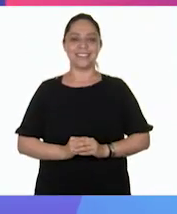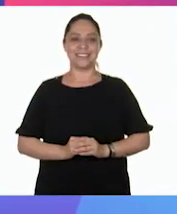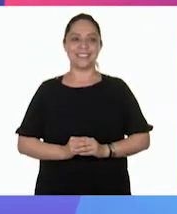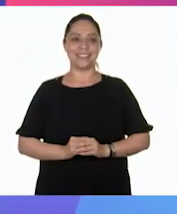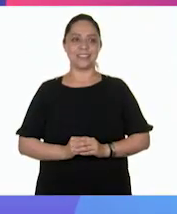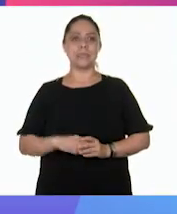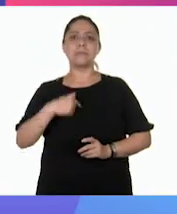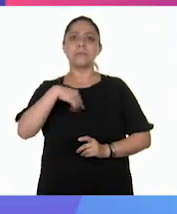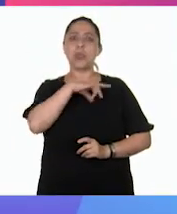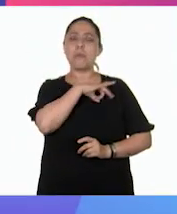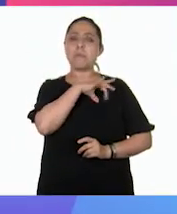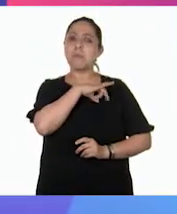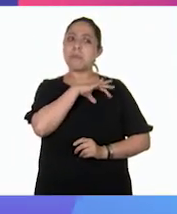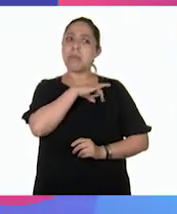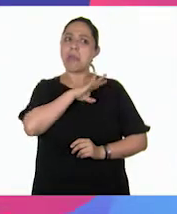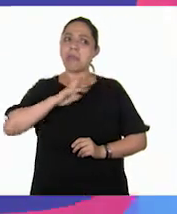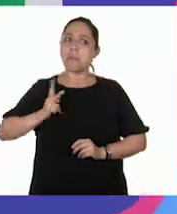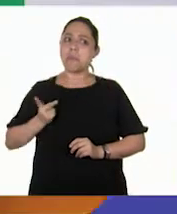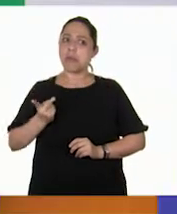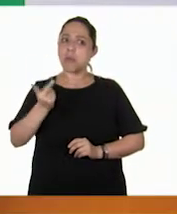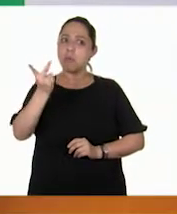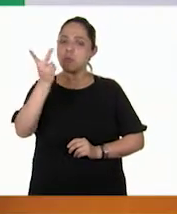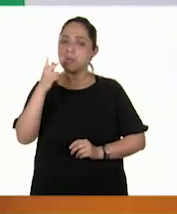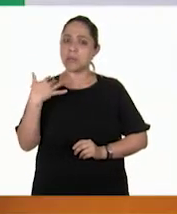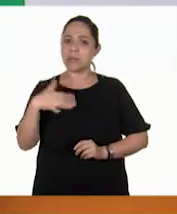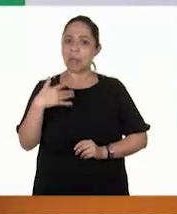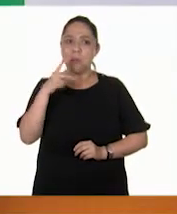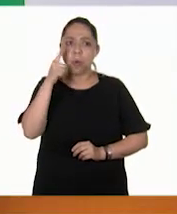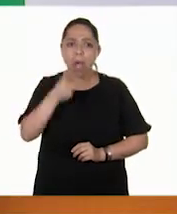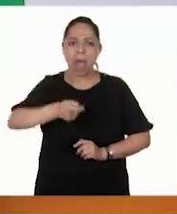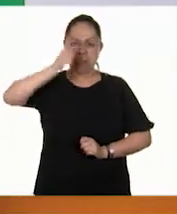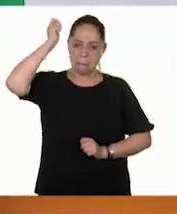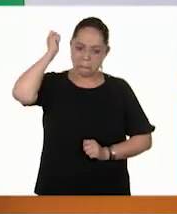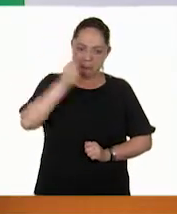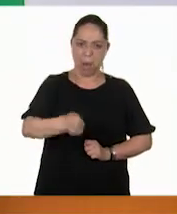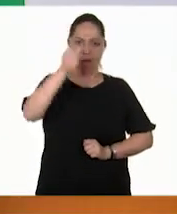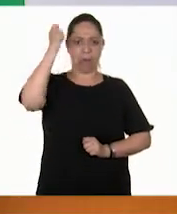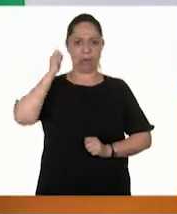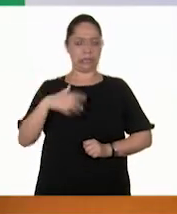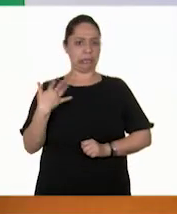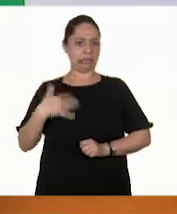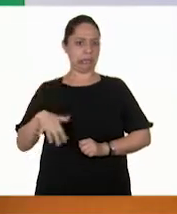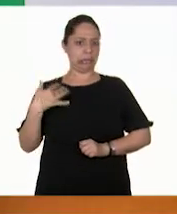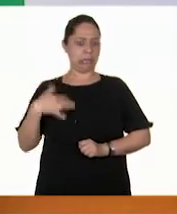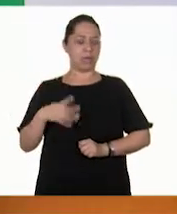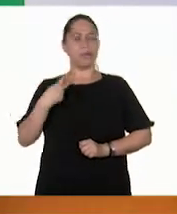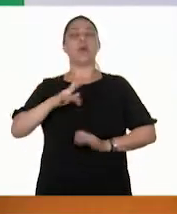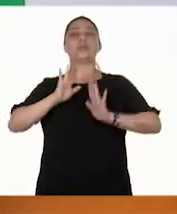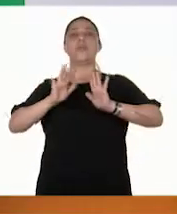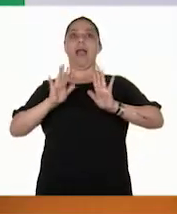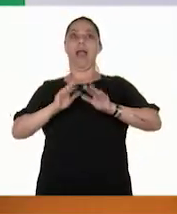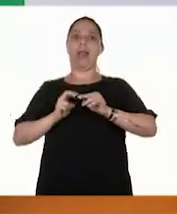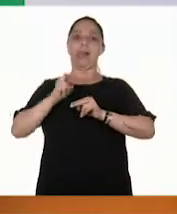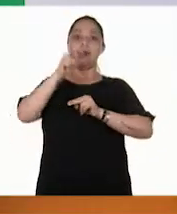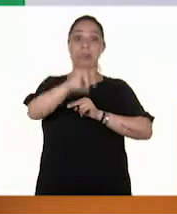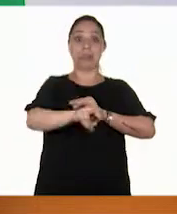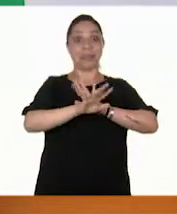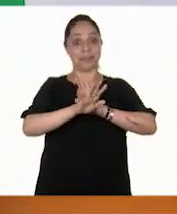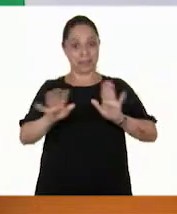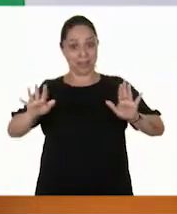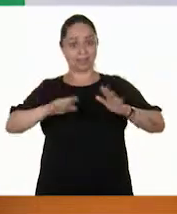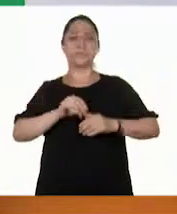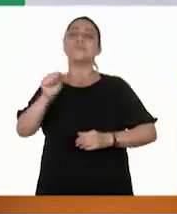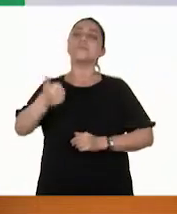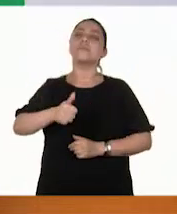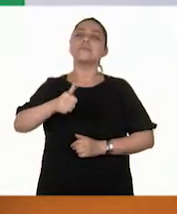Tenía yo mucho miedo a esta pregunta, porque es la del hacha. Yo sé, Pepe. Lo bueno es que ya la pasamos. ¿Podemos agregar algo más,